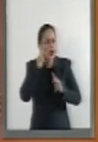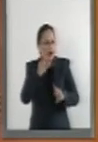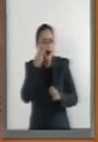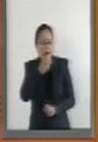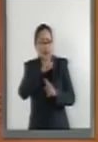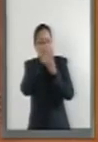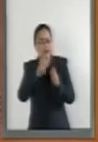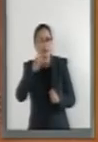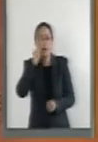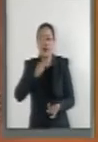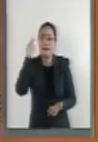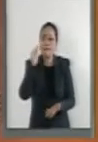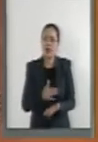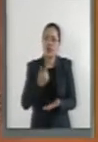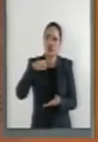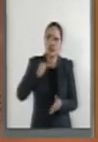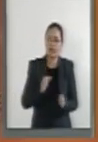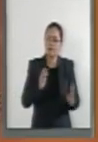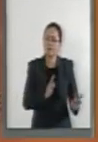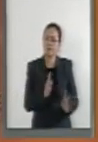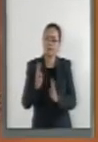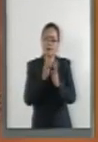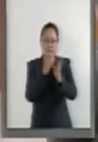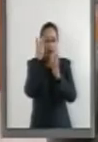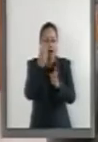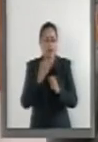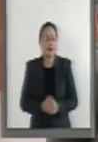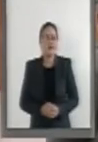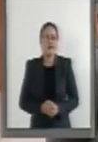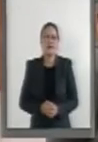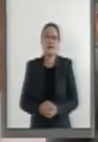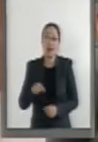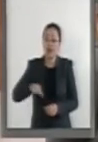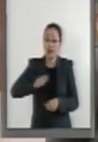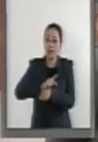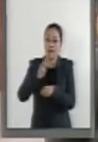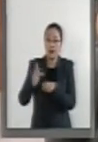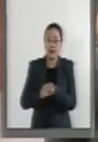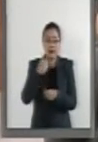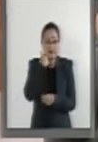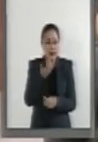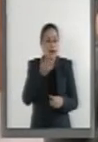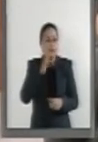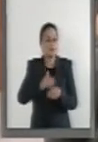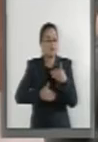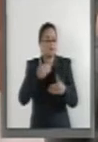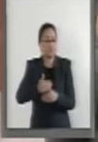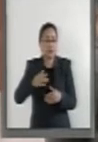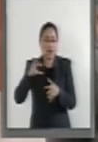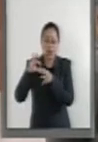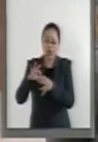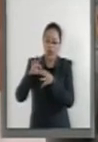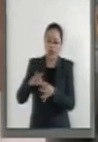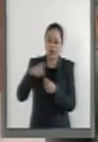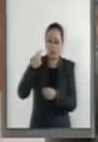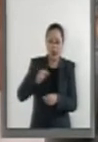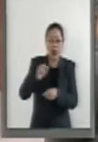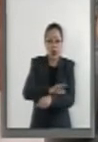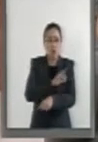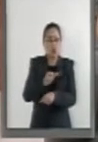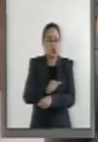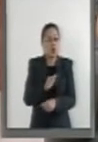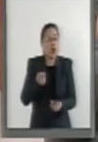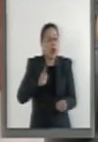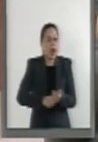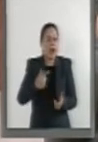reducción de emisiones contaminantes de la industria eléctrica. Nuestro país esfuerza en reducir su dependencia respecto a los combustibles fósiles